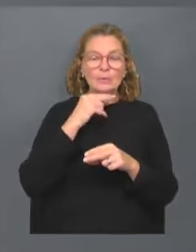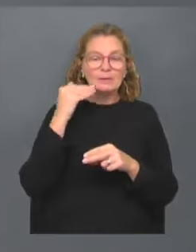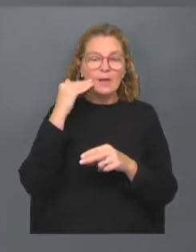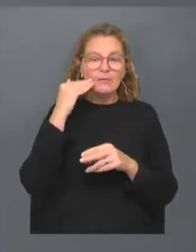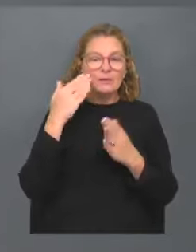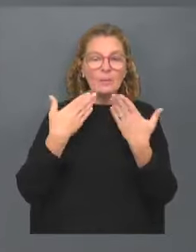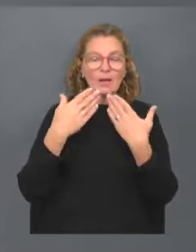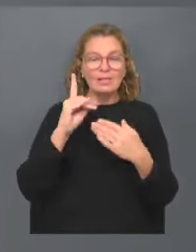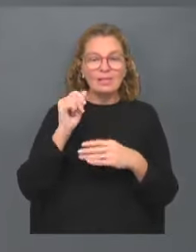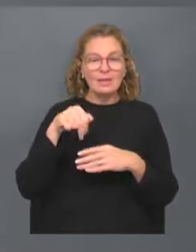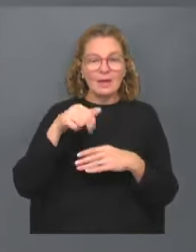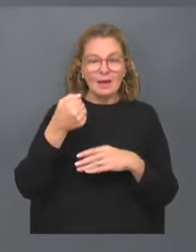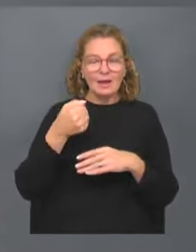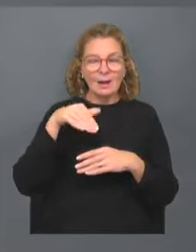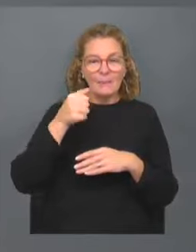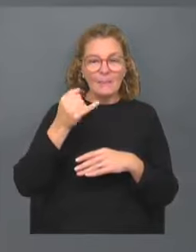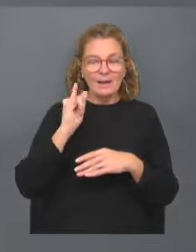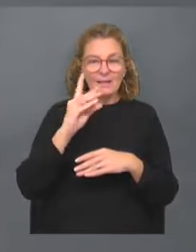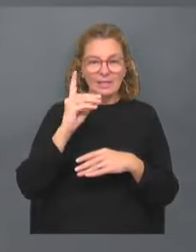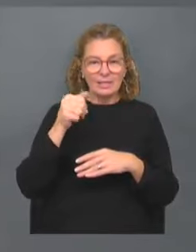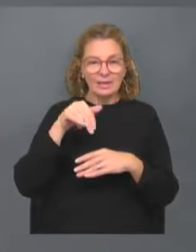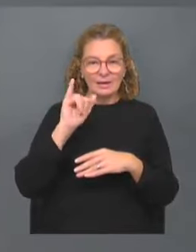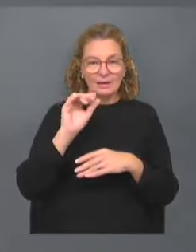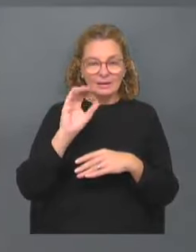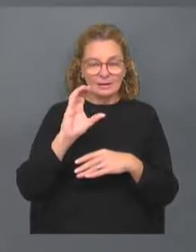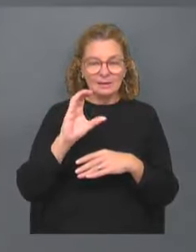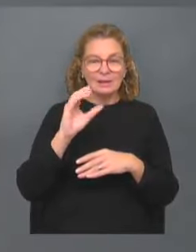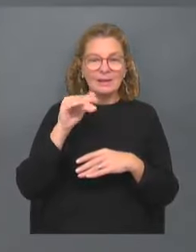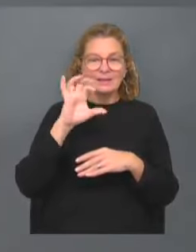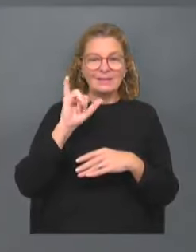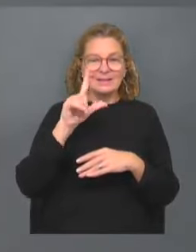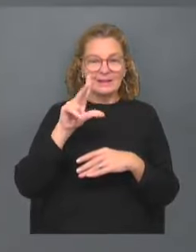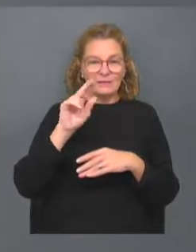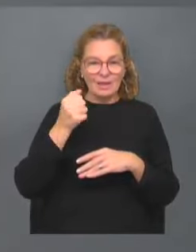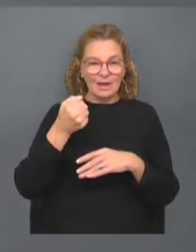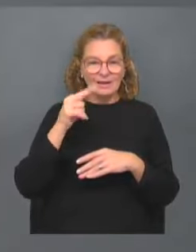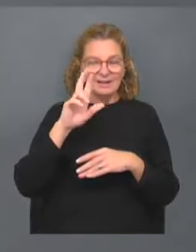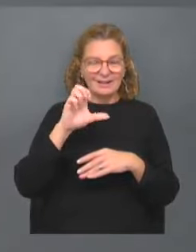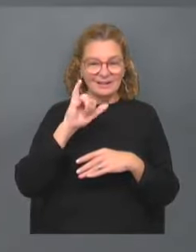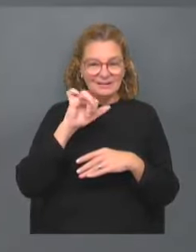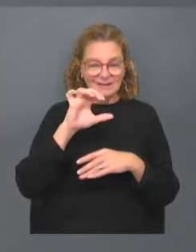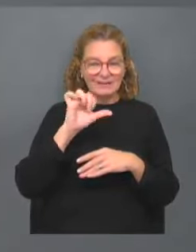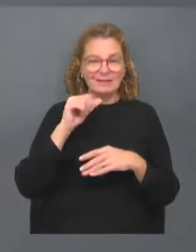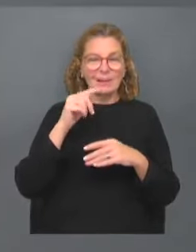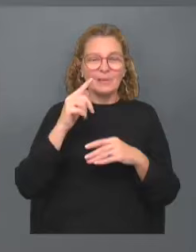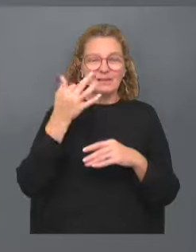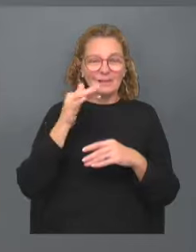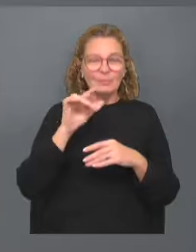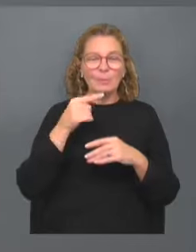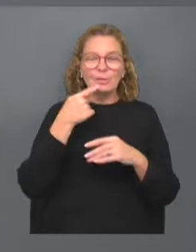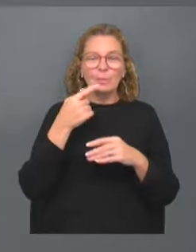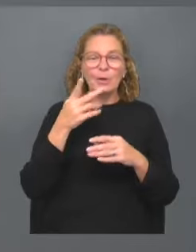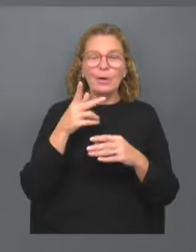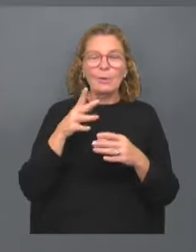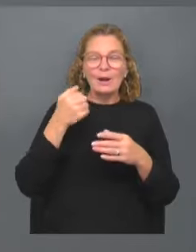Estamos hablando de Diana Maidanik, de Silvia Reyes, de Laura Rayo. Por eso además se realizó un acto homenaje por la mañana en el